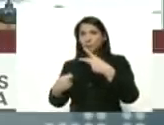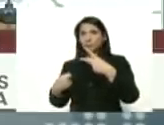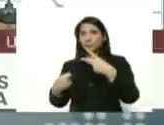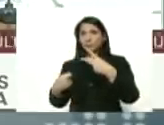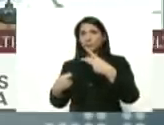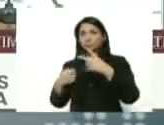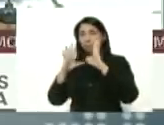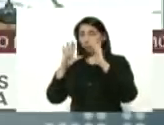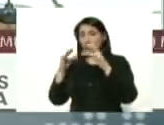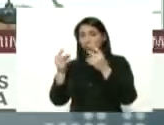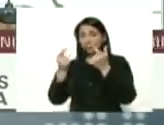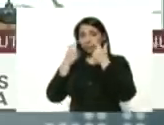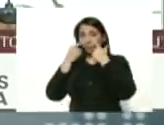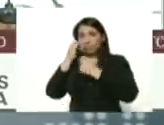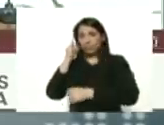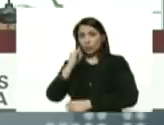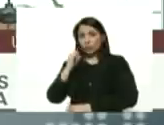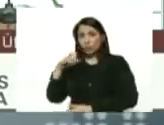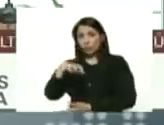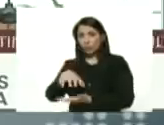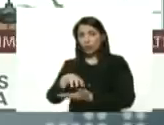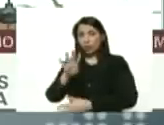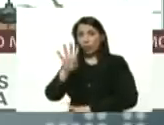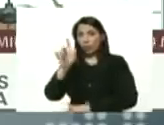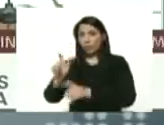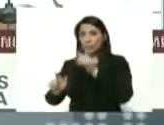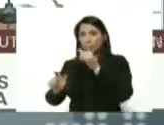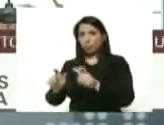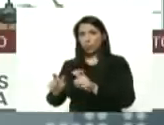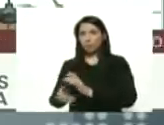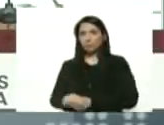del estado Zulia tenemos cuatro casos